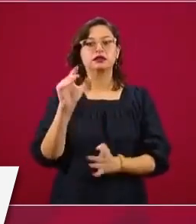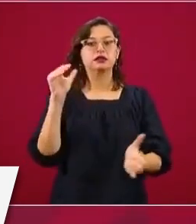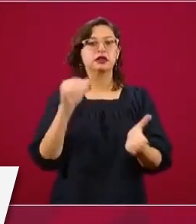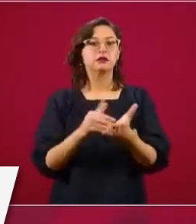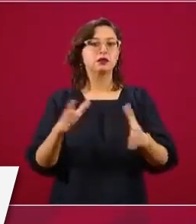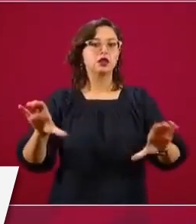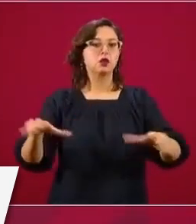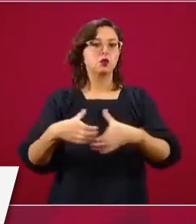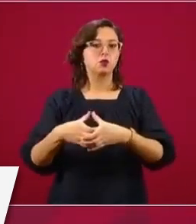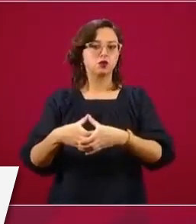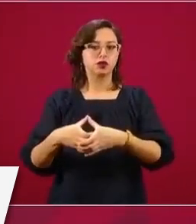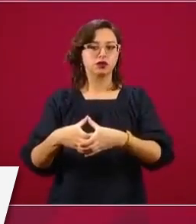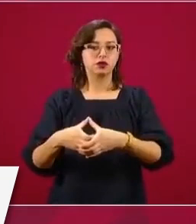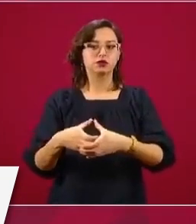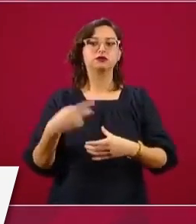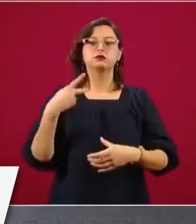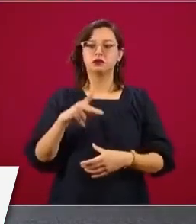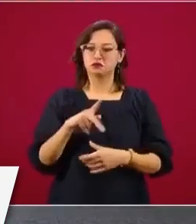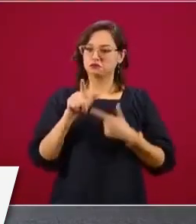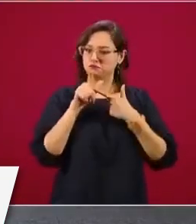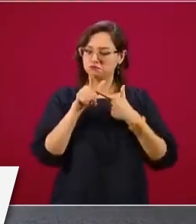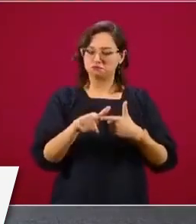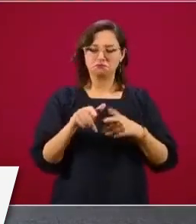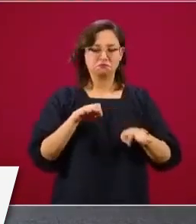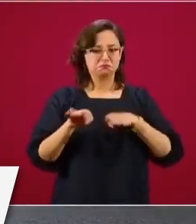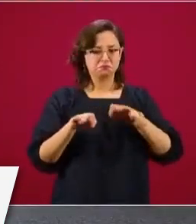comunidades, pero seguimos avanzando.